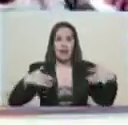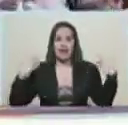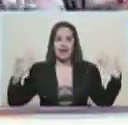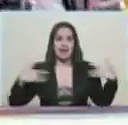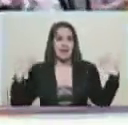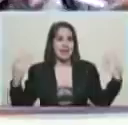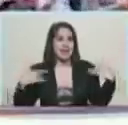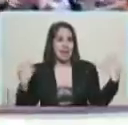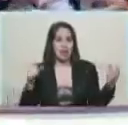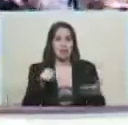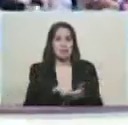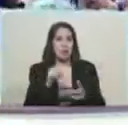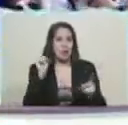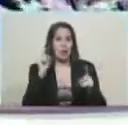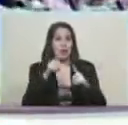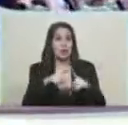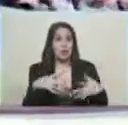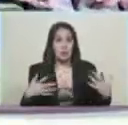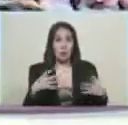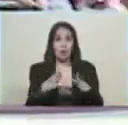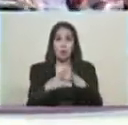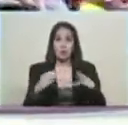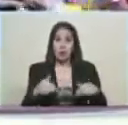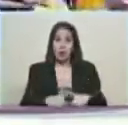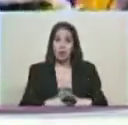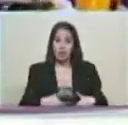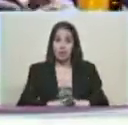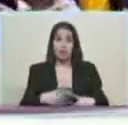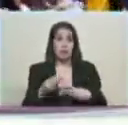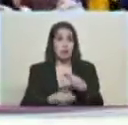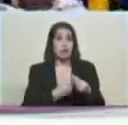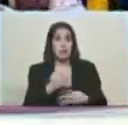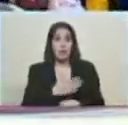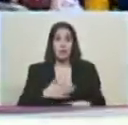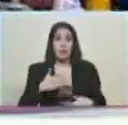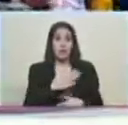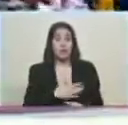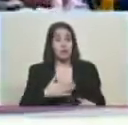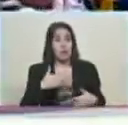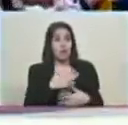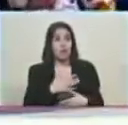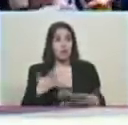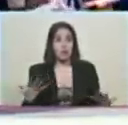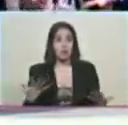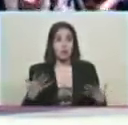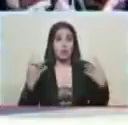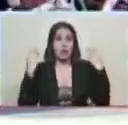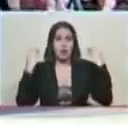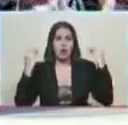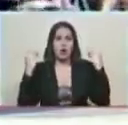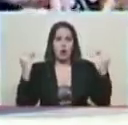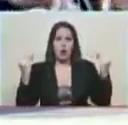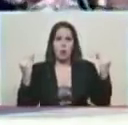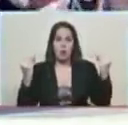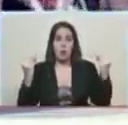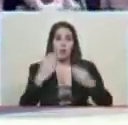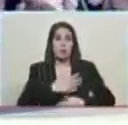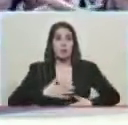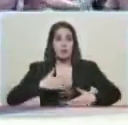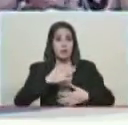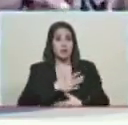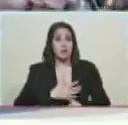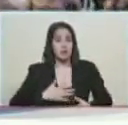que es el centro, el objetivo de todo el esfuerzo que hacemos. Ahí están, mira, disfrutando. Es sabroso, vale, el disfrute